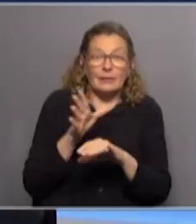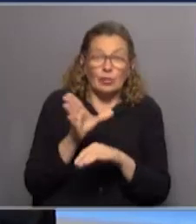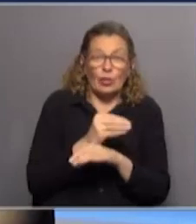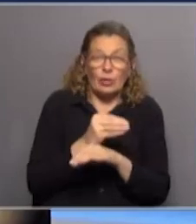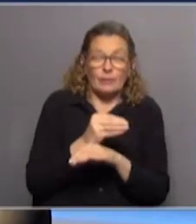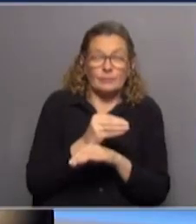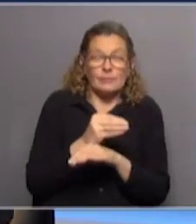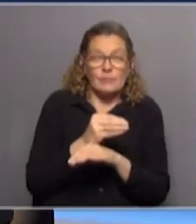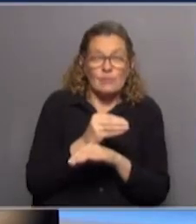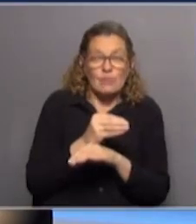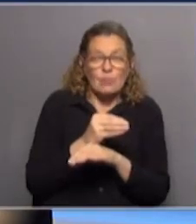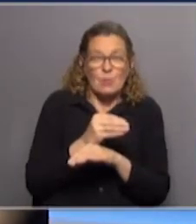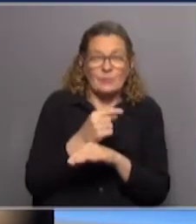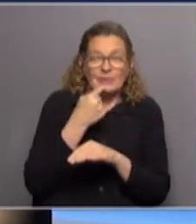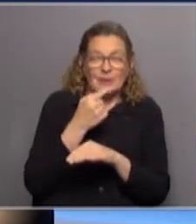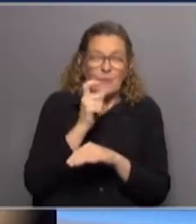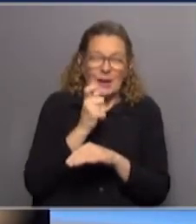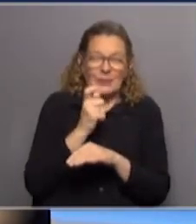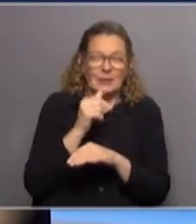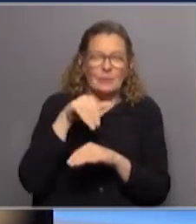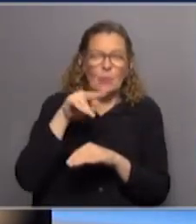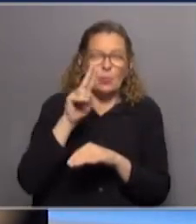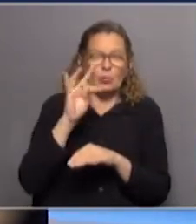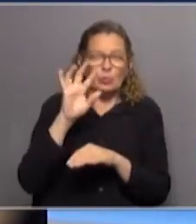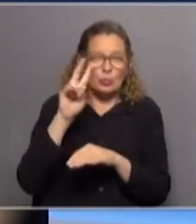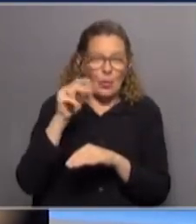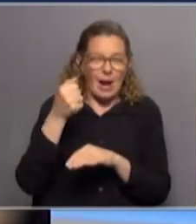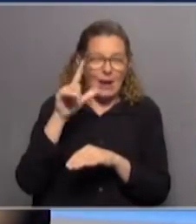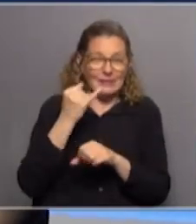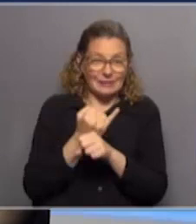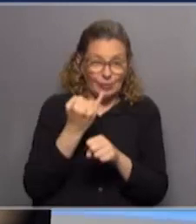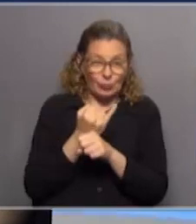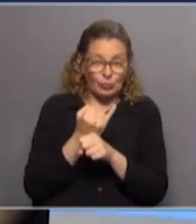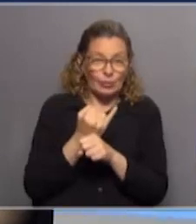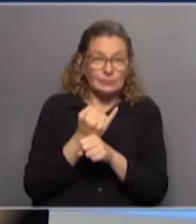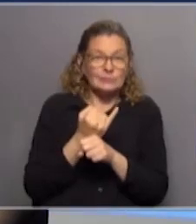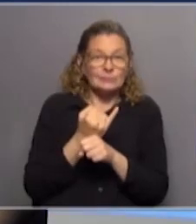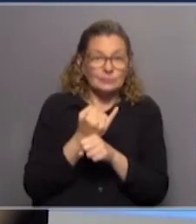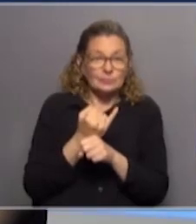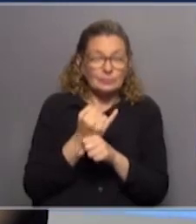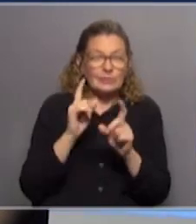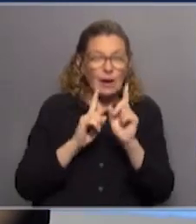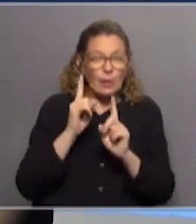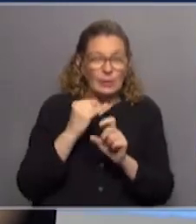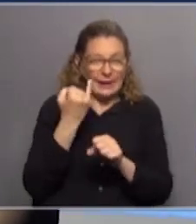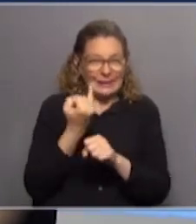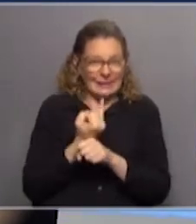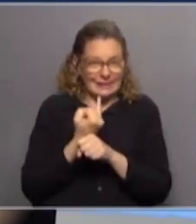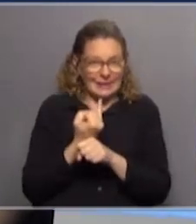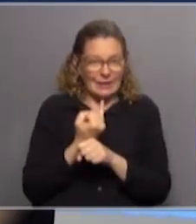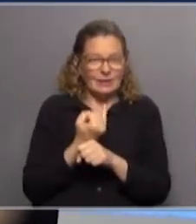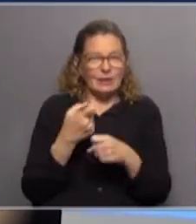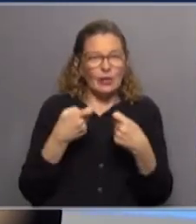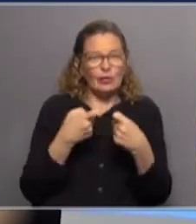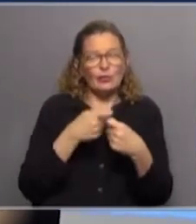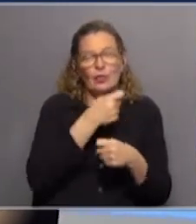mutuales ahora volví a decir yo las mutuales casi todas las instituciones de asistencia médica colectiva tienen alguna identidad ¿no? la